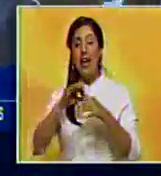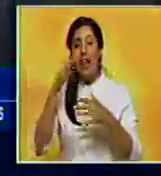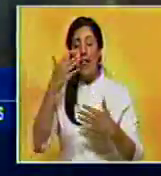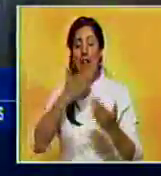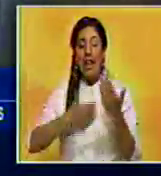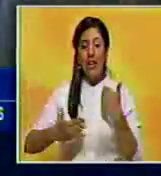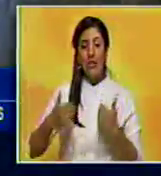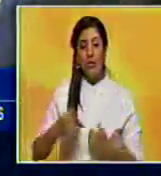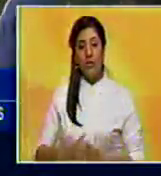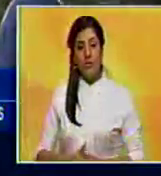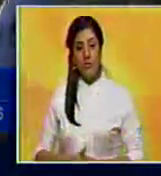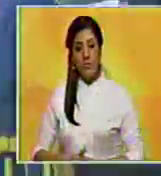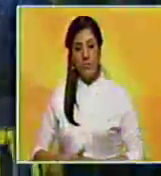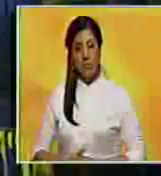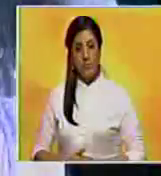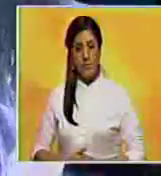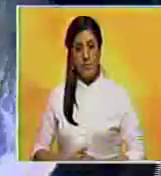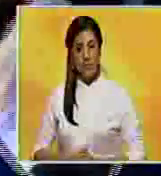gravedad de lesiones.